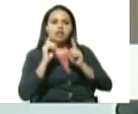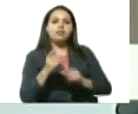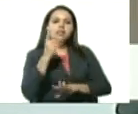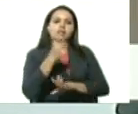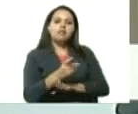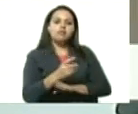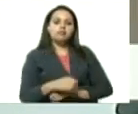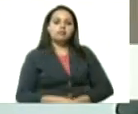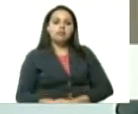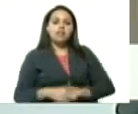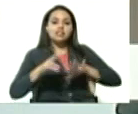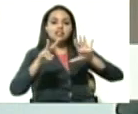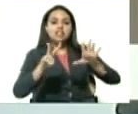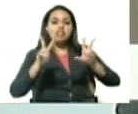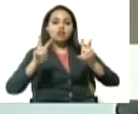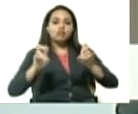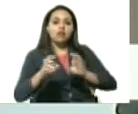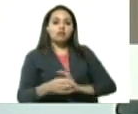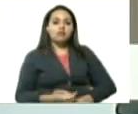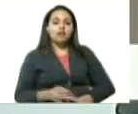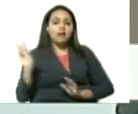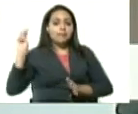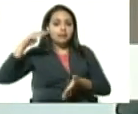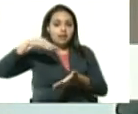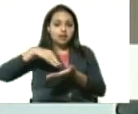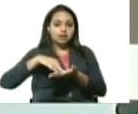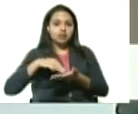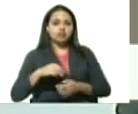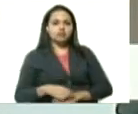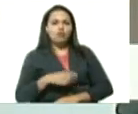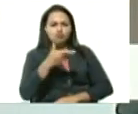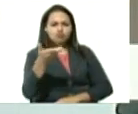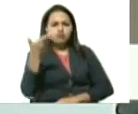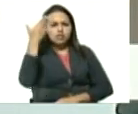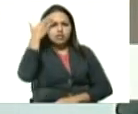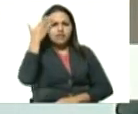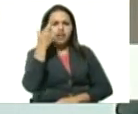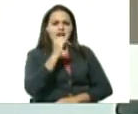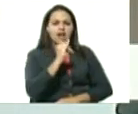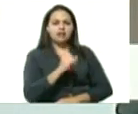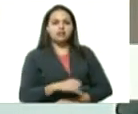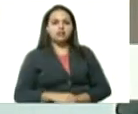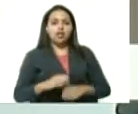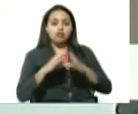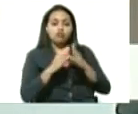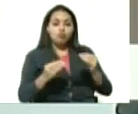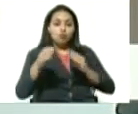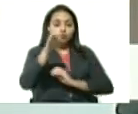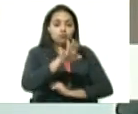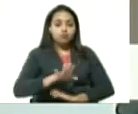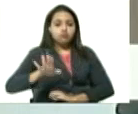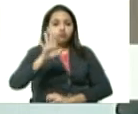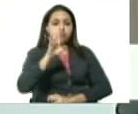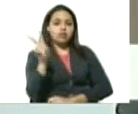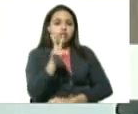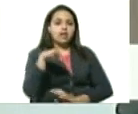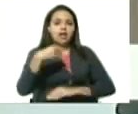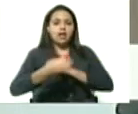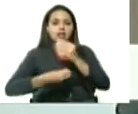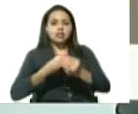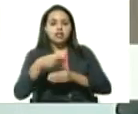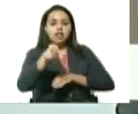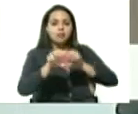siete nuevos casos en el estado Miranda usted sabe que allí estamos como en todo el territorio estamos haciendo un